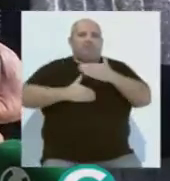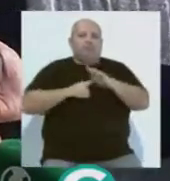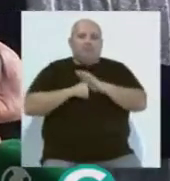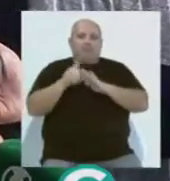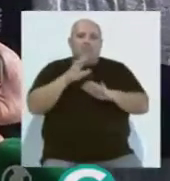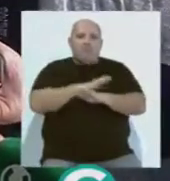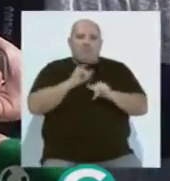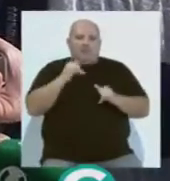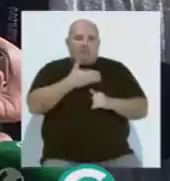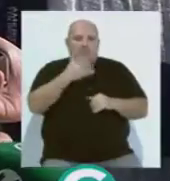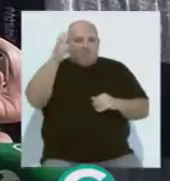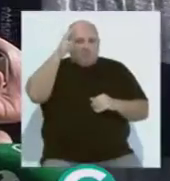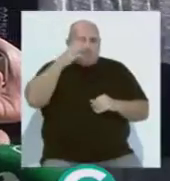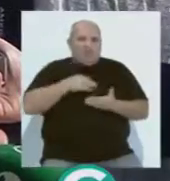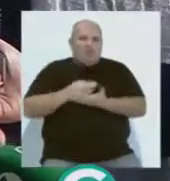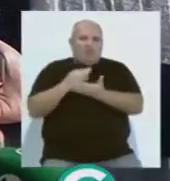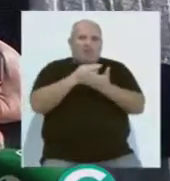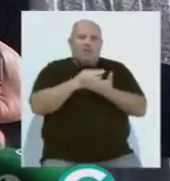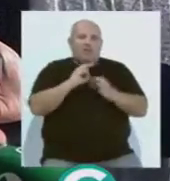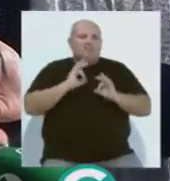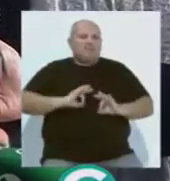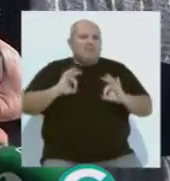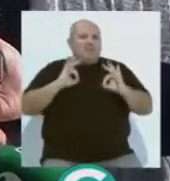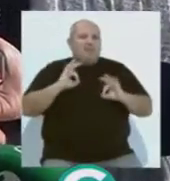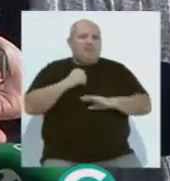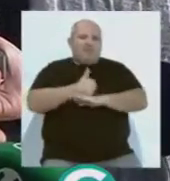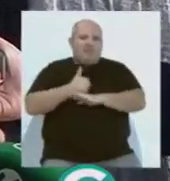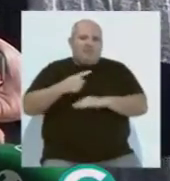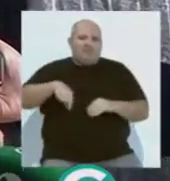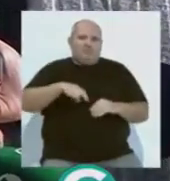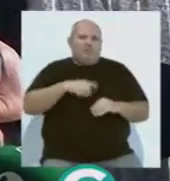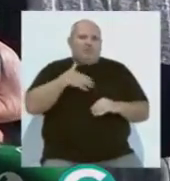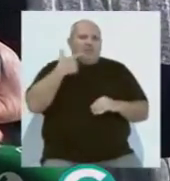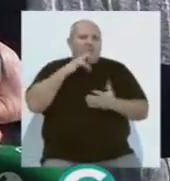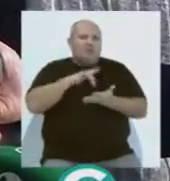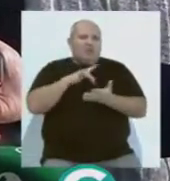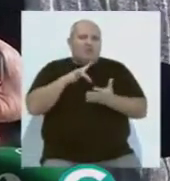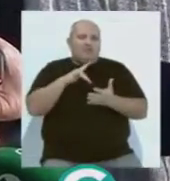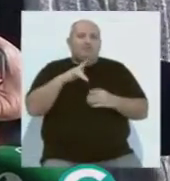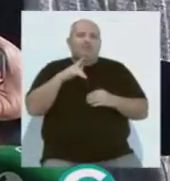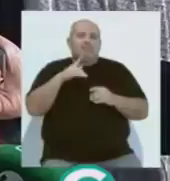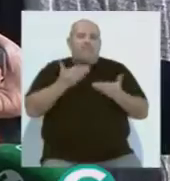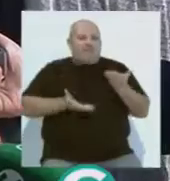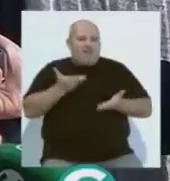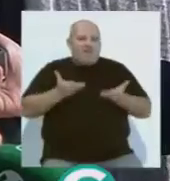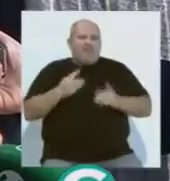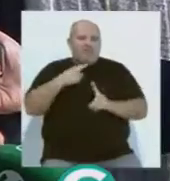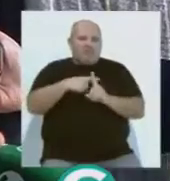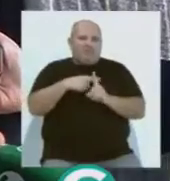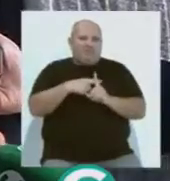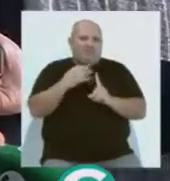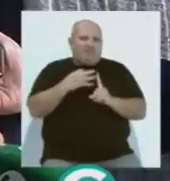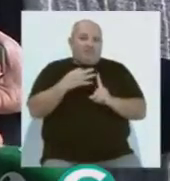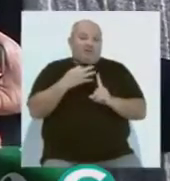todos nuestros municipios, de muchísimas ciudades, pero especialmente de la ciudadanía. Creo que toca aún más hacer ese balance en positivo